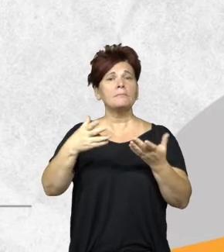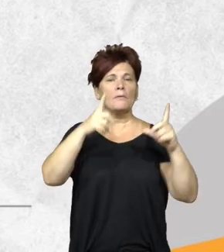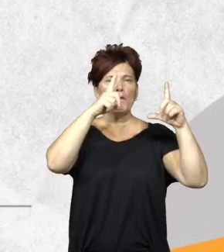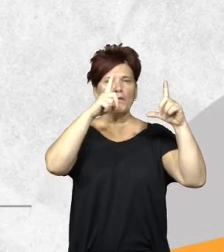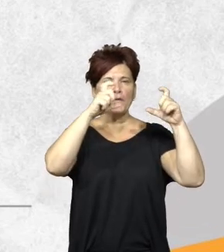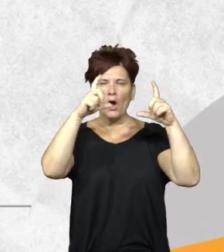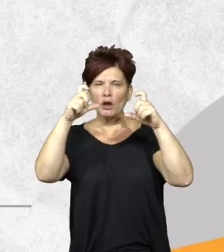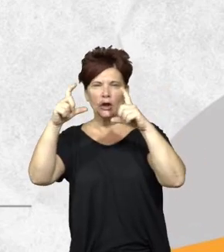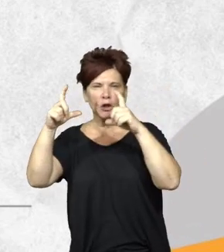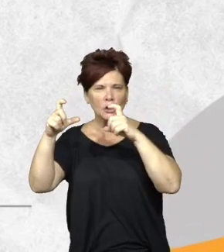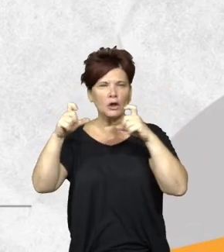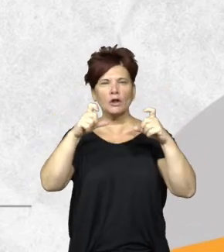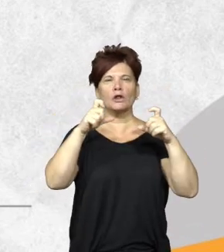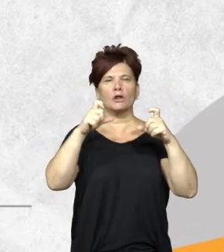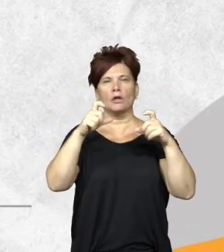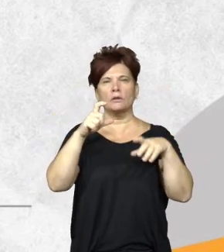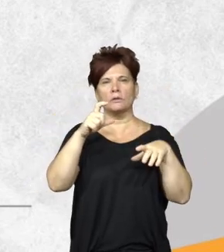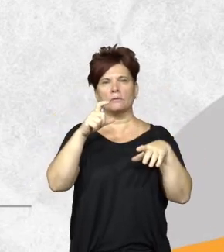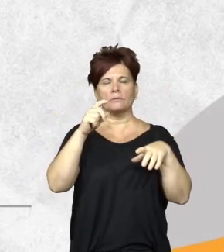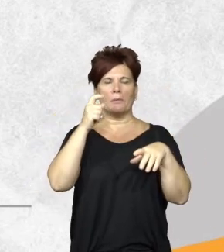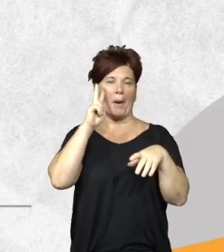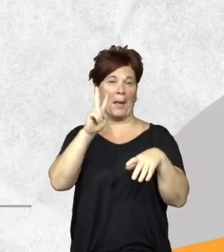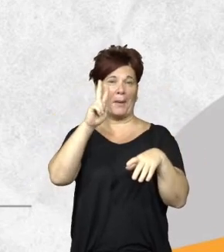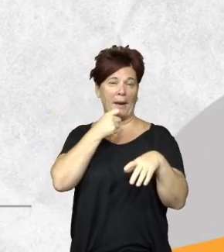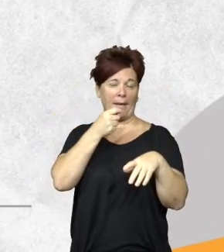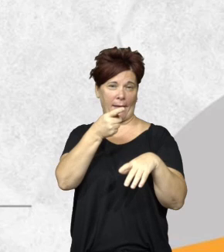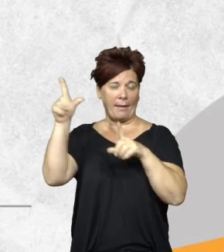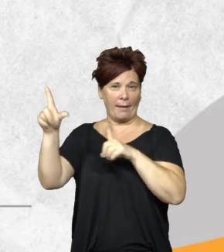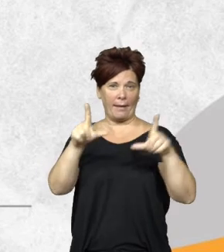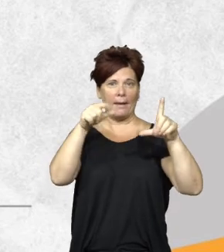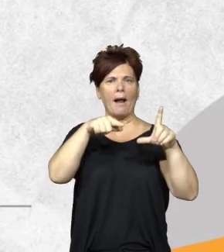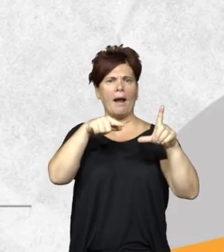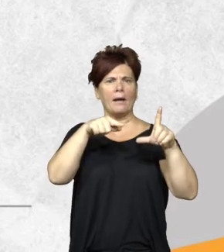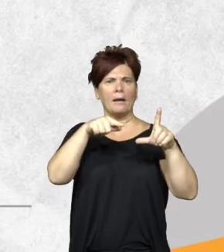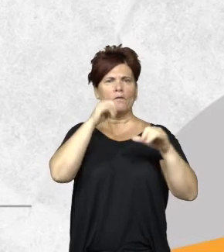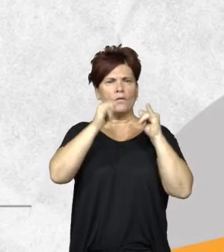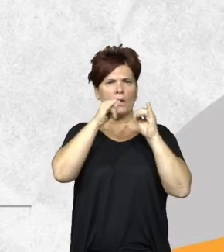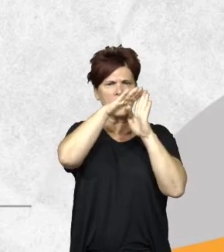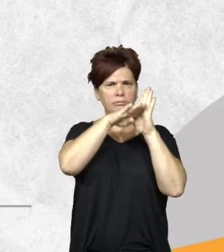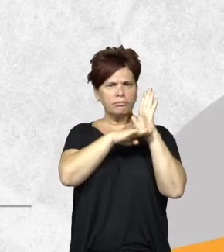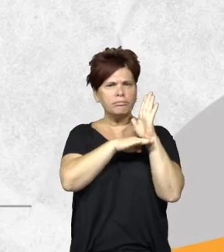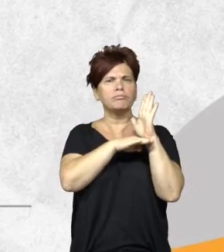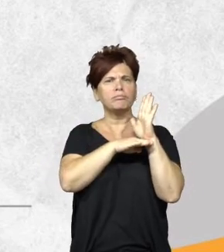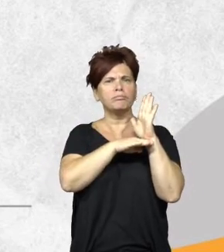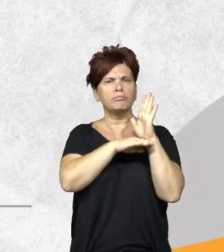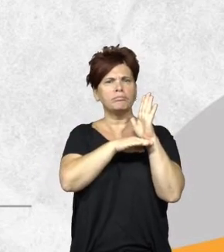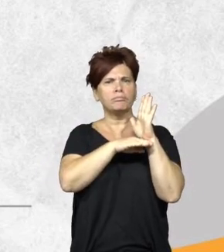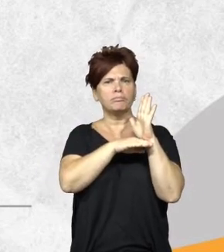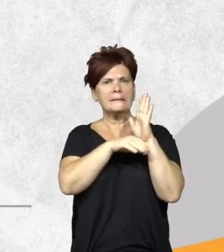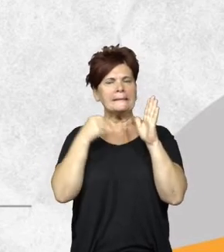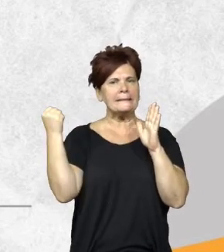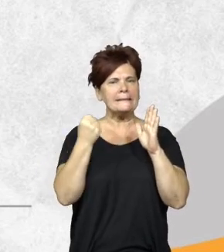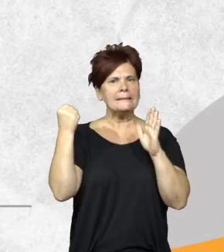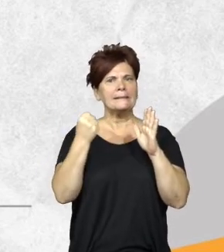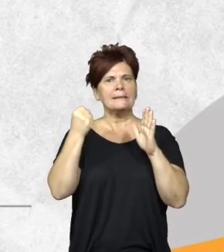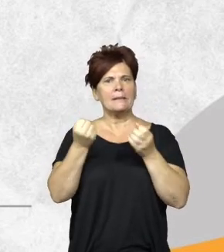fotografías como las que tienen en el ejemplo que bueno deben tener todos los datos y siempre tratan de representar los agravantes por ejemplo